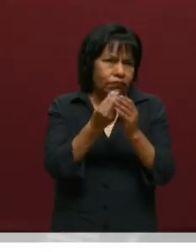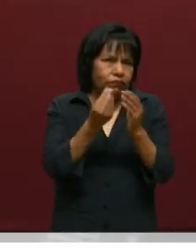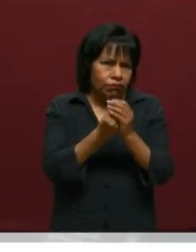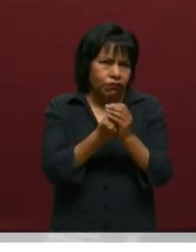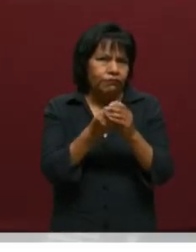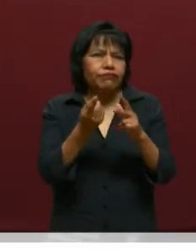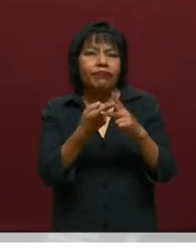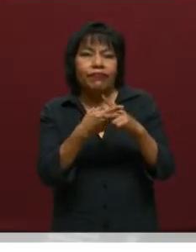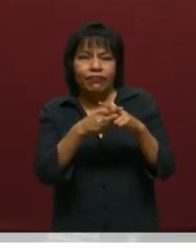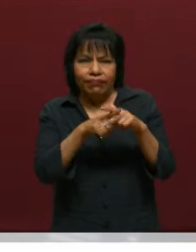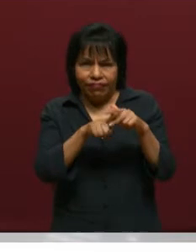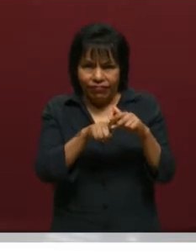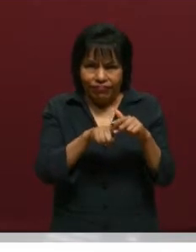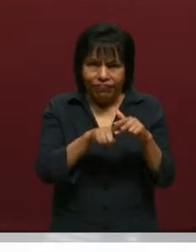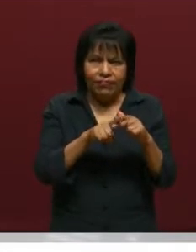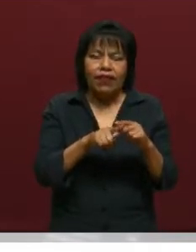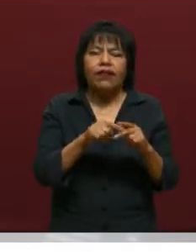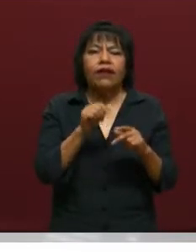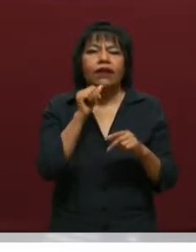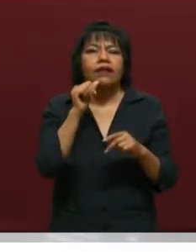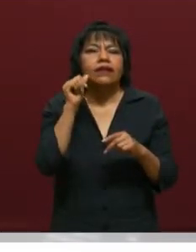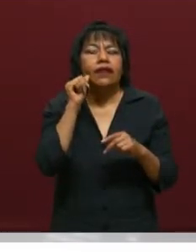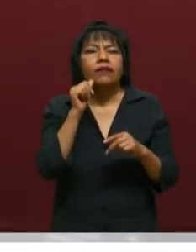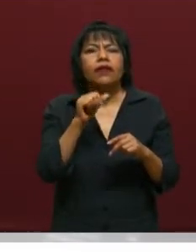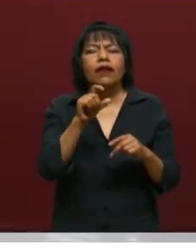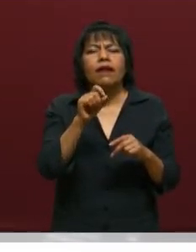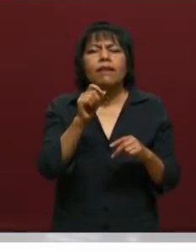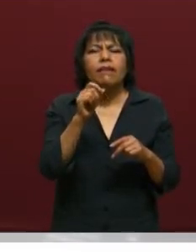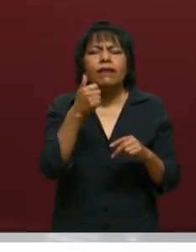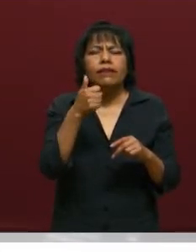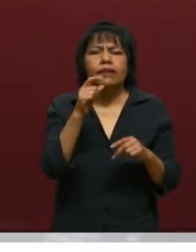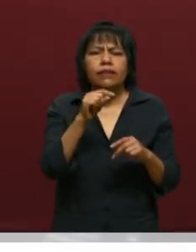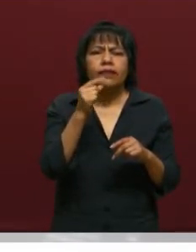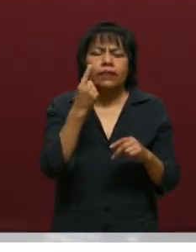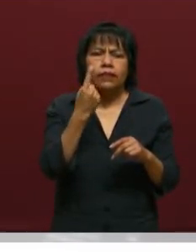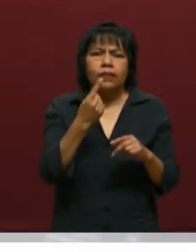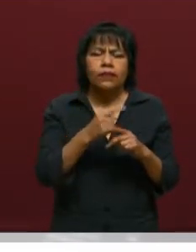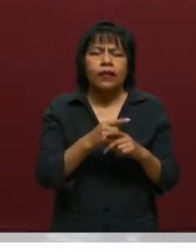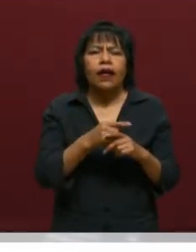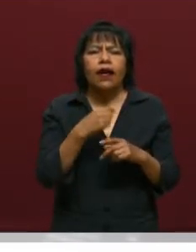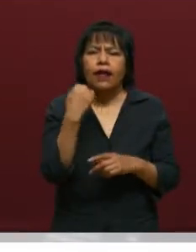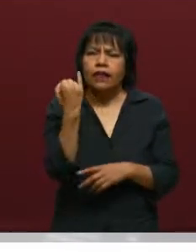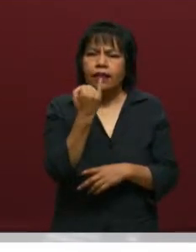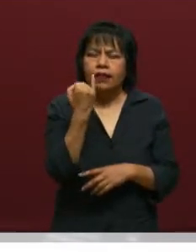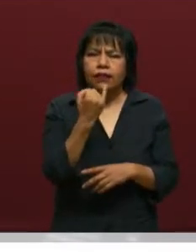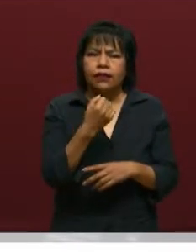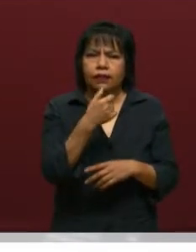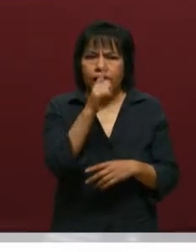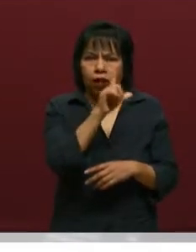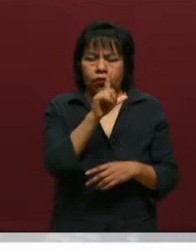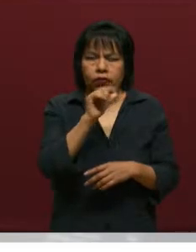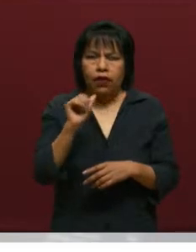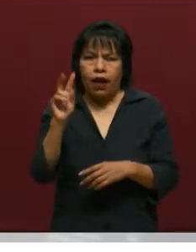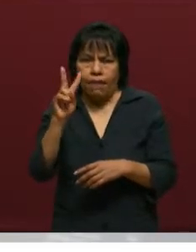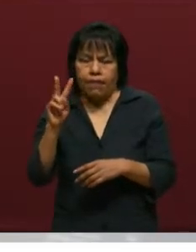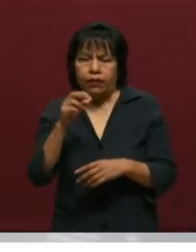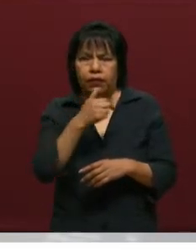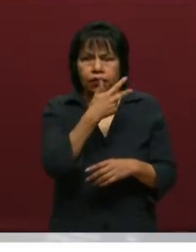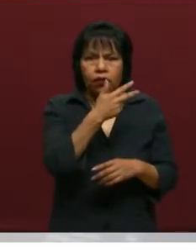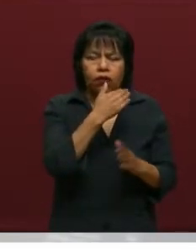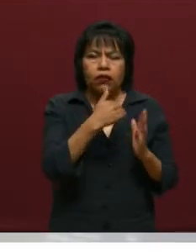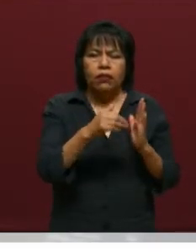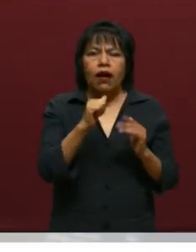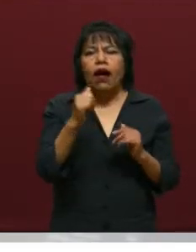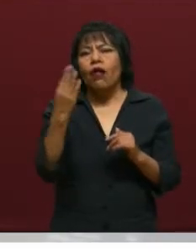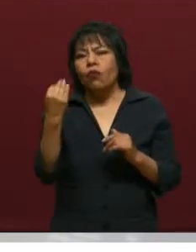empezaron, como les comentaba, desde el día de ayer por el canal 26.1 en preescolar, de lunes a viernes de 8 y media